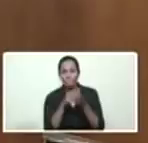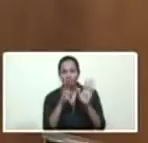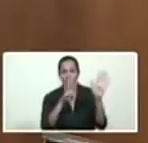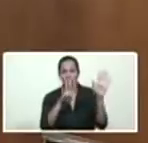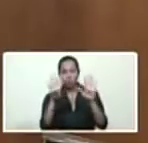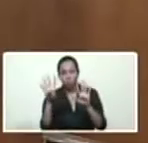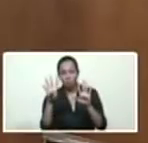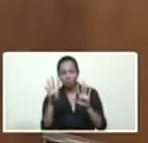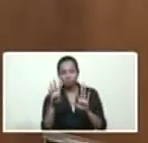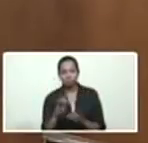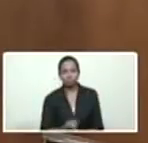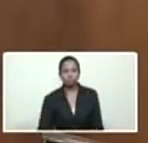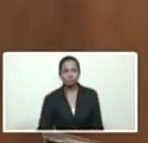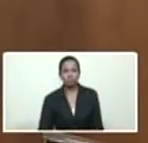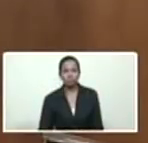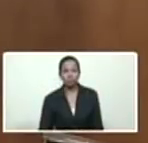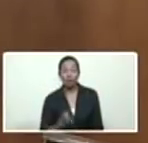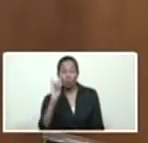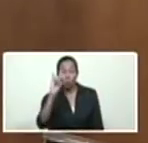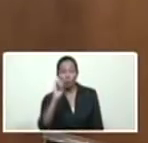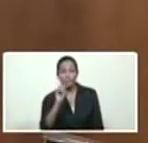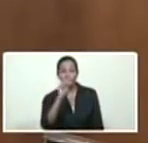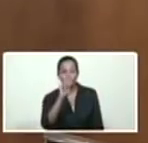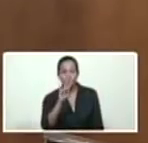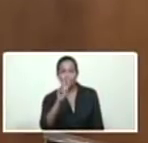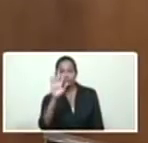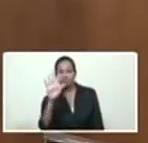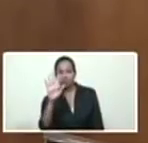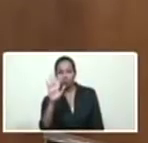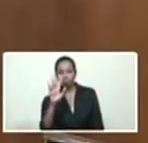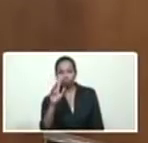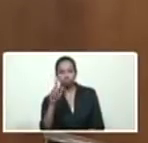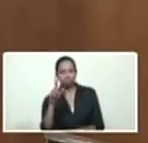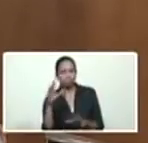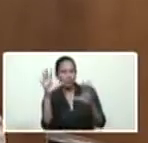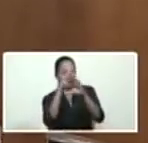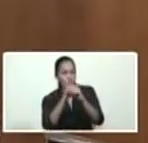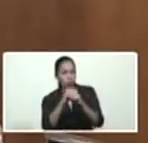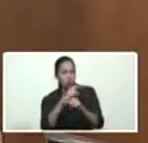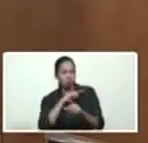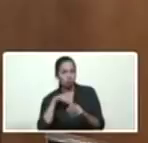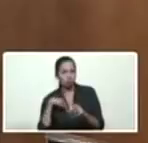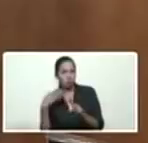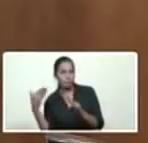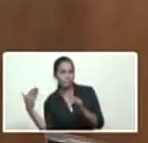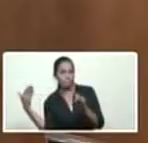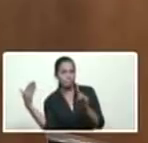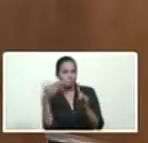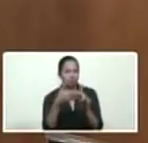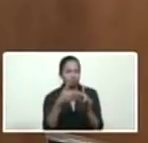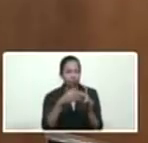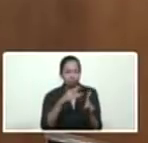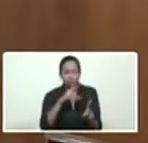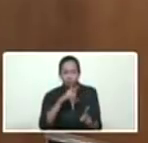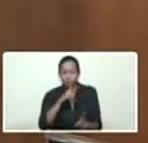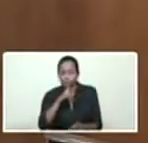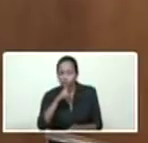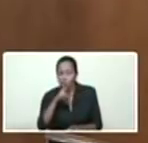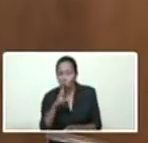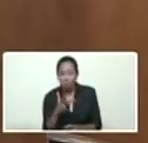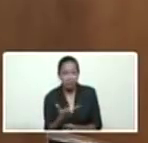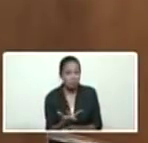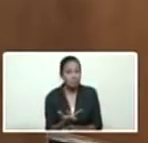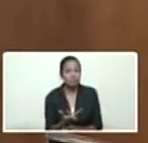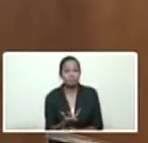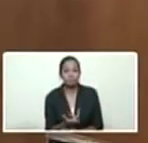El lunes 25, en horas de la noche, sufrimos un ataque terrible, demoledor, compatriotas, grave,